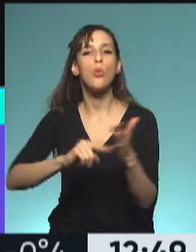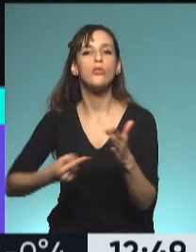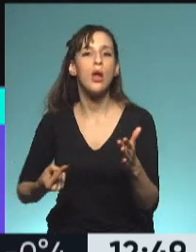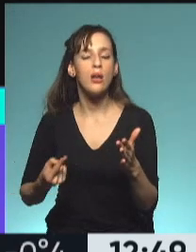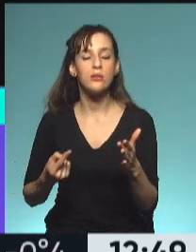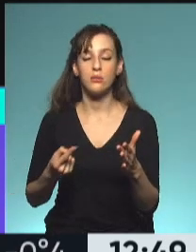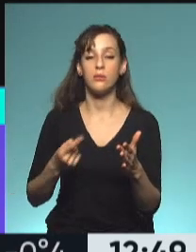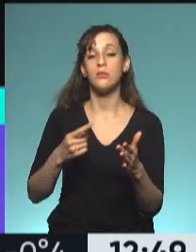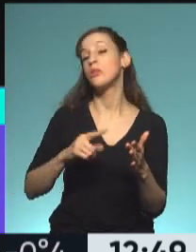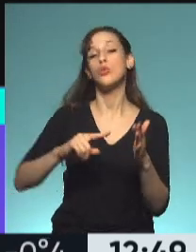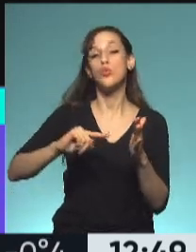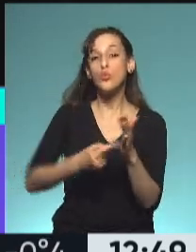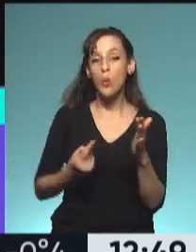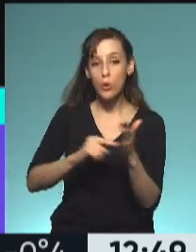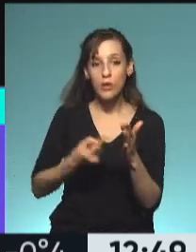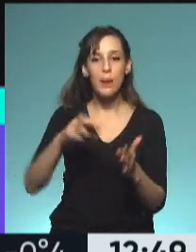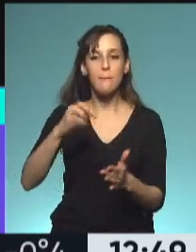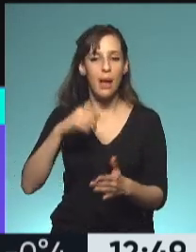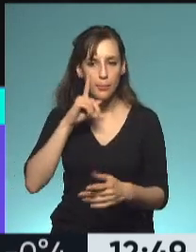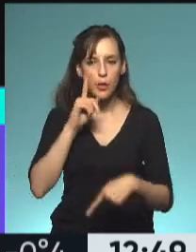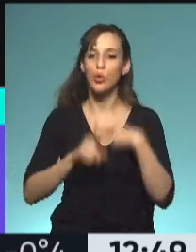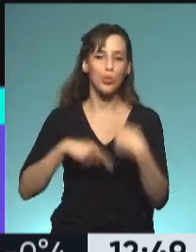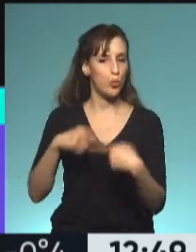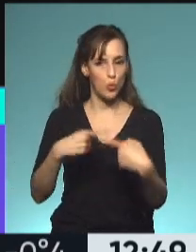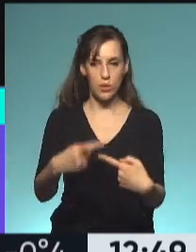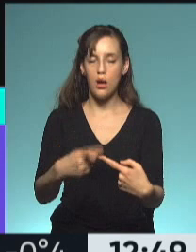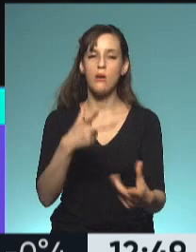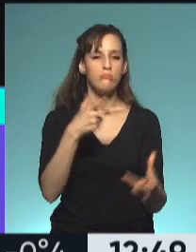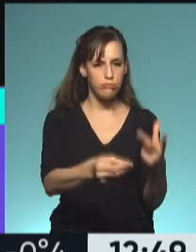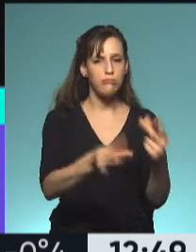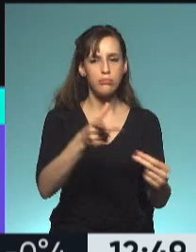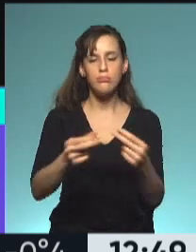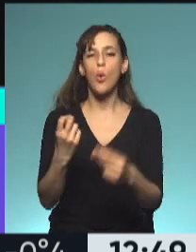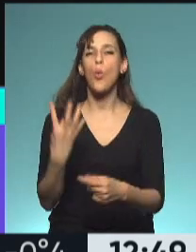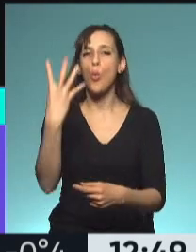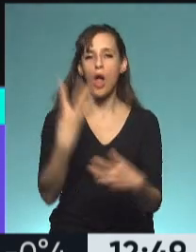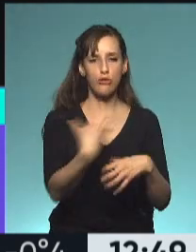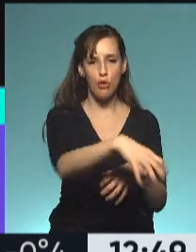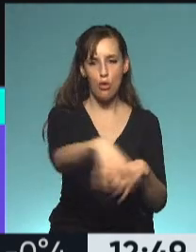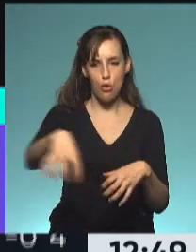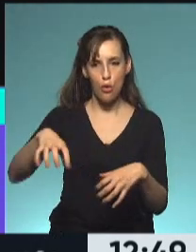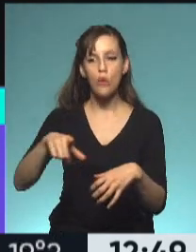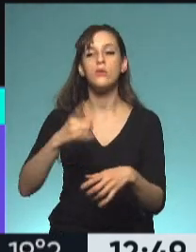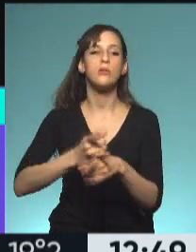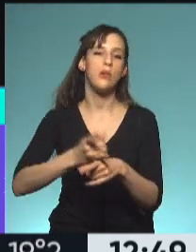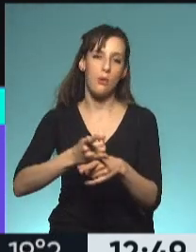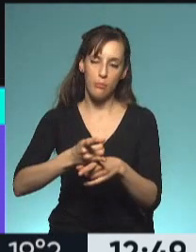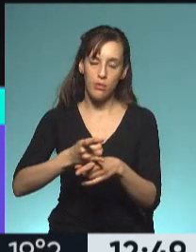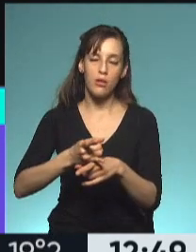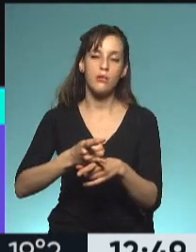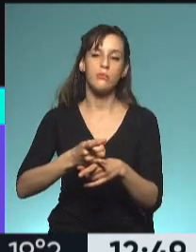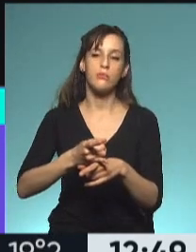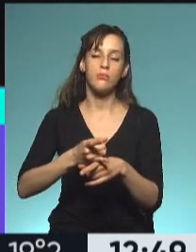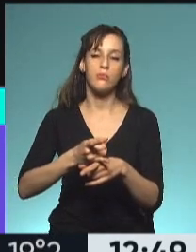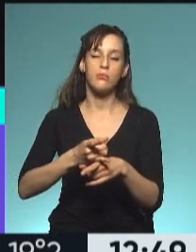continúa vacunando en sus cuatro puntos, ¿sí? Siempre, por supuesto, con la turnera de